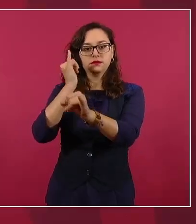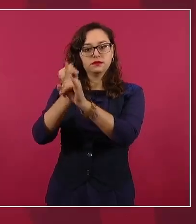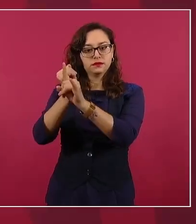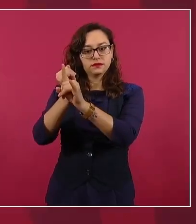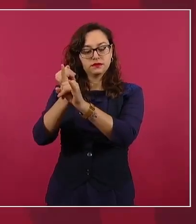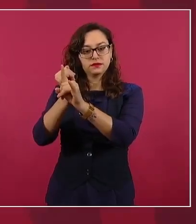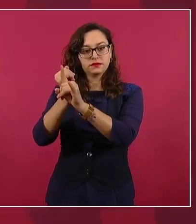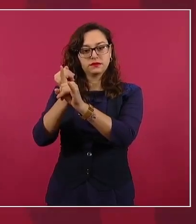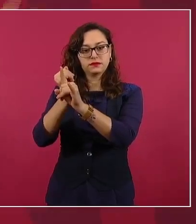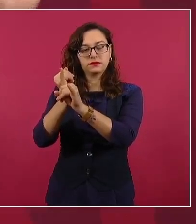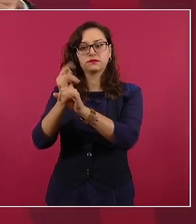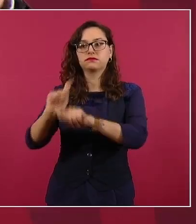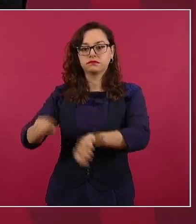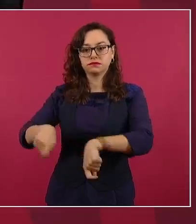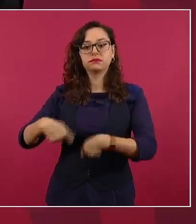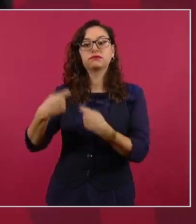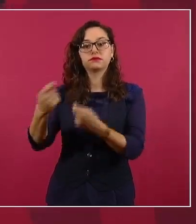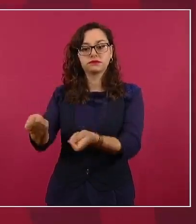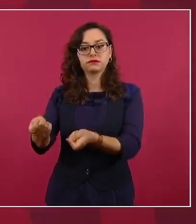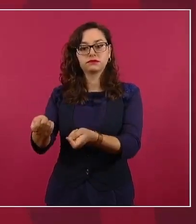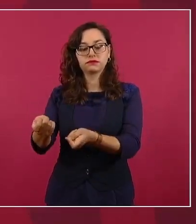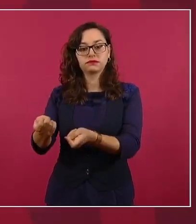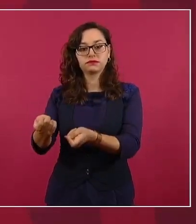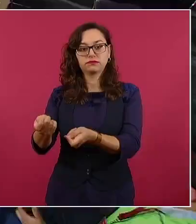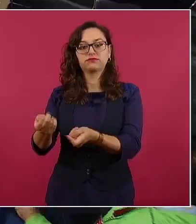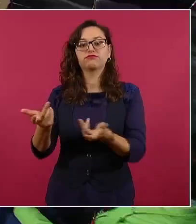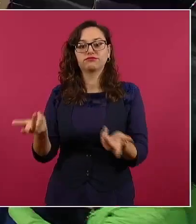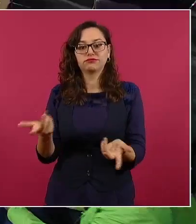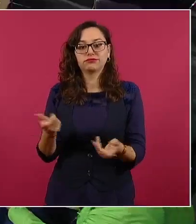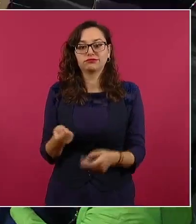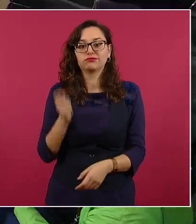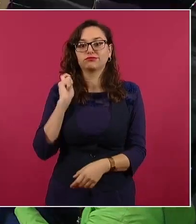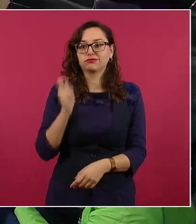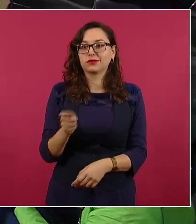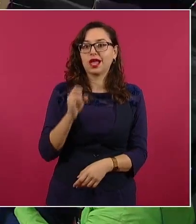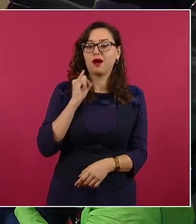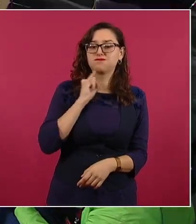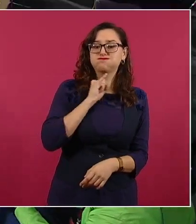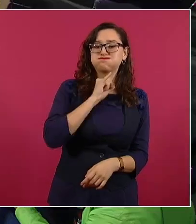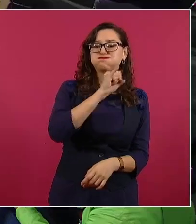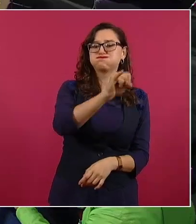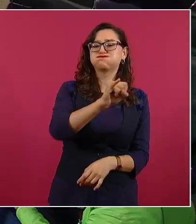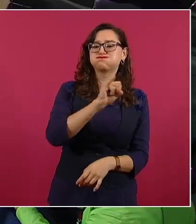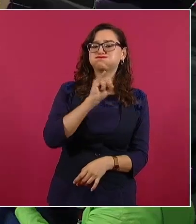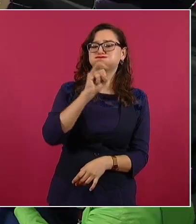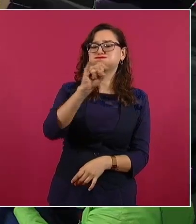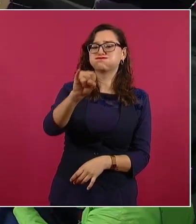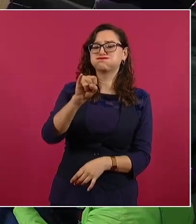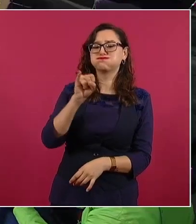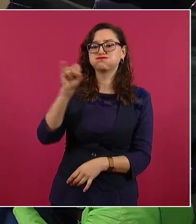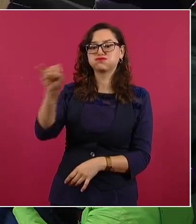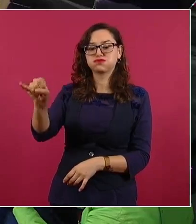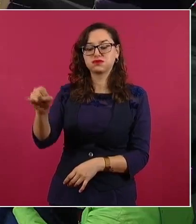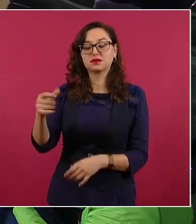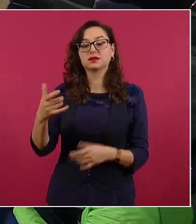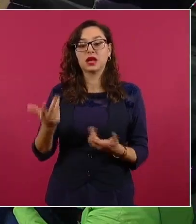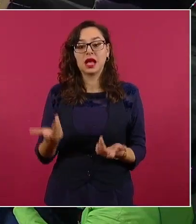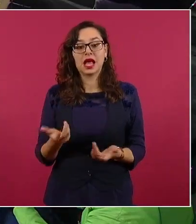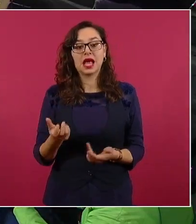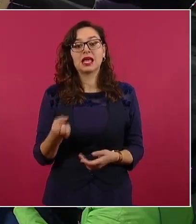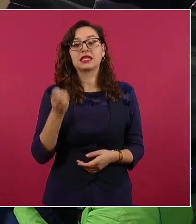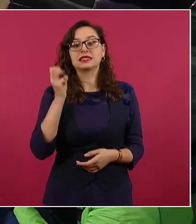Entonces, va a llegar el servicio a las tres mil